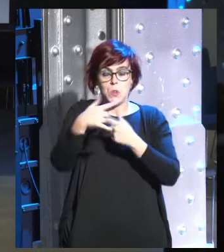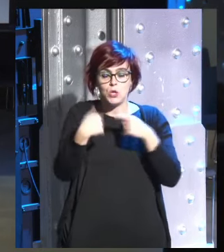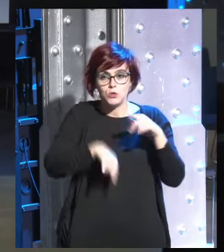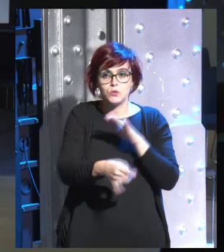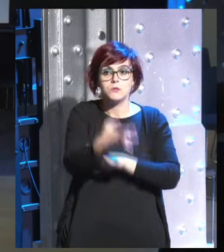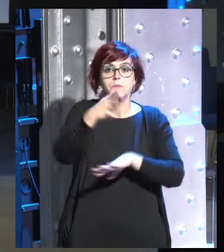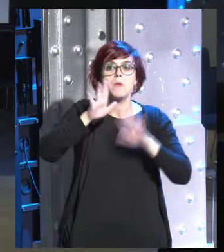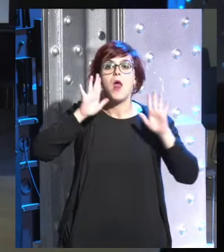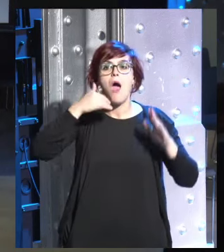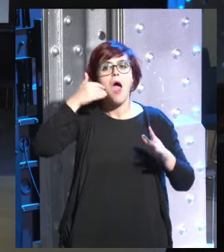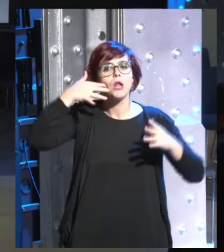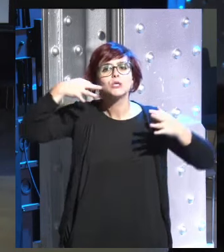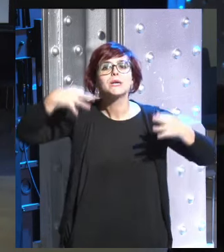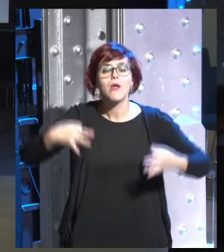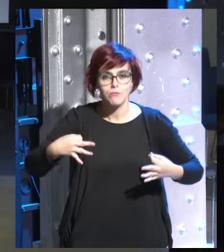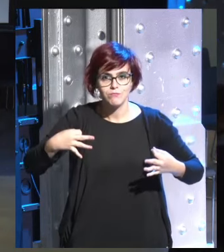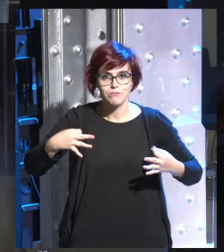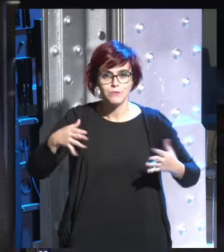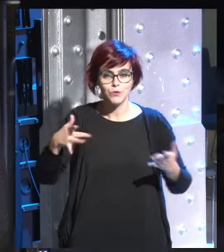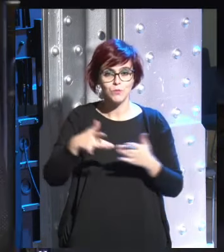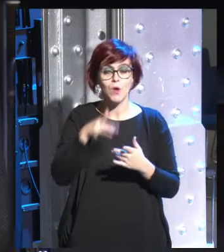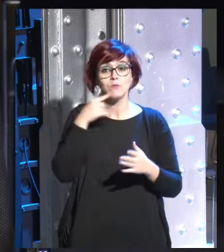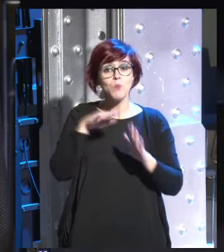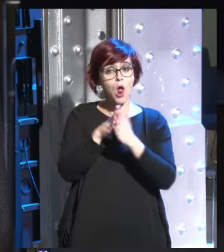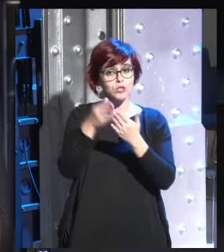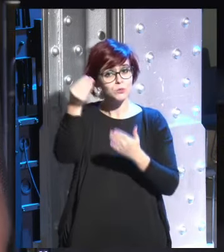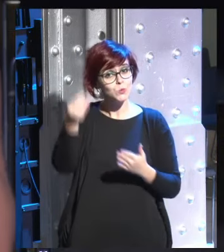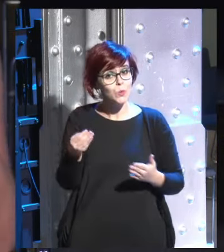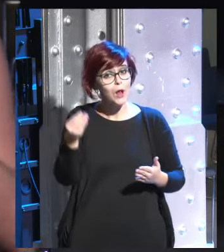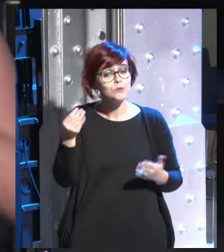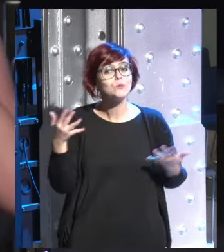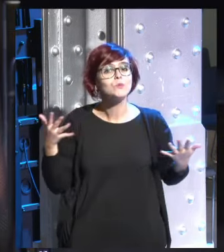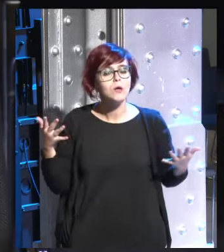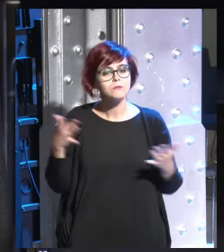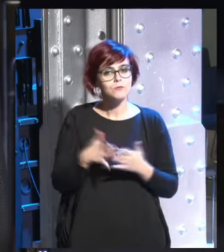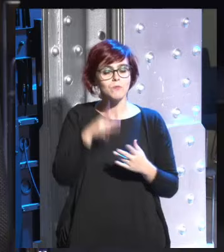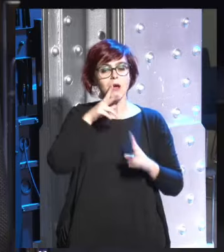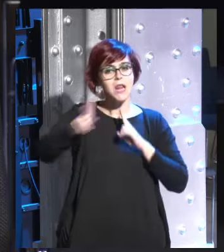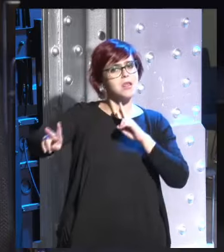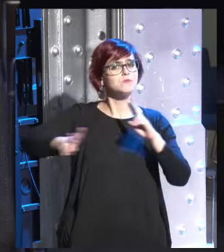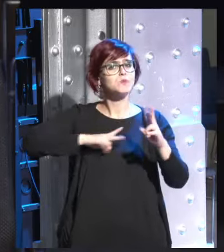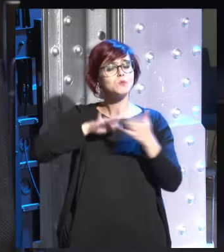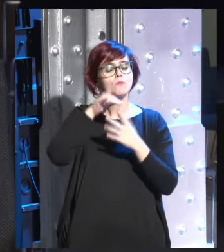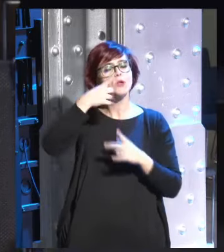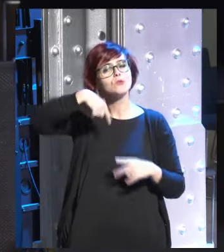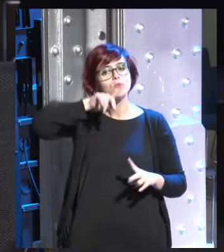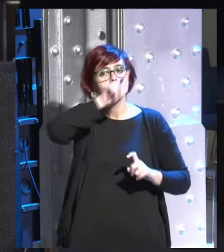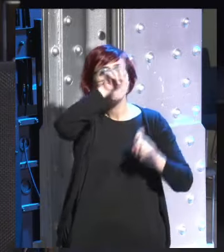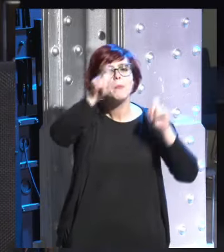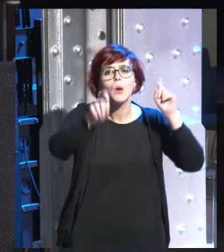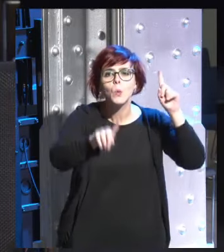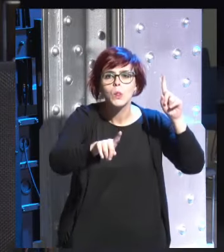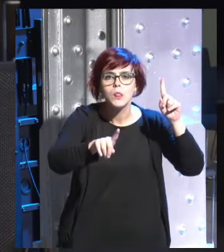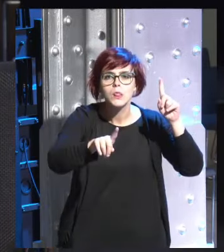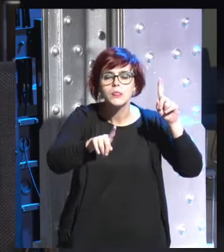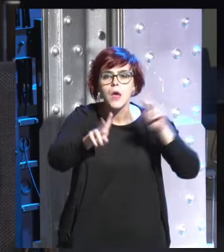todavía tengo una certeza y esa certeza es que los libros buenos no son aquellos que nos responden a preguntas pero que nos dejan